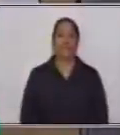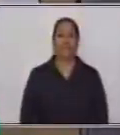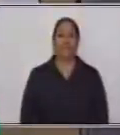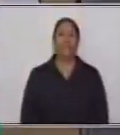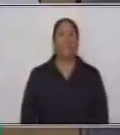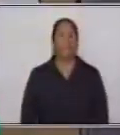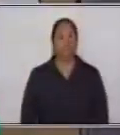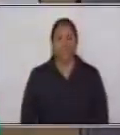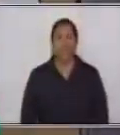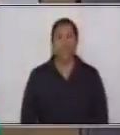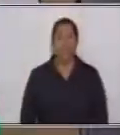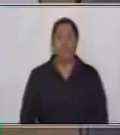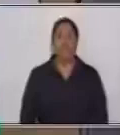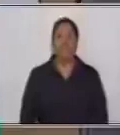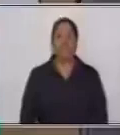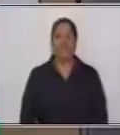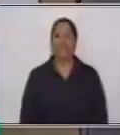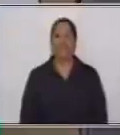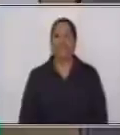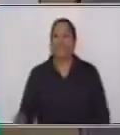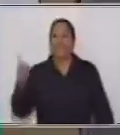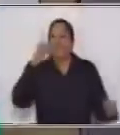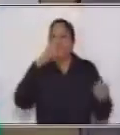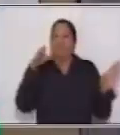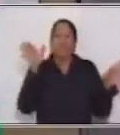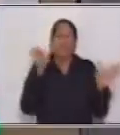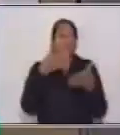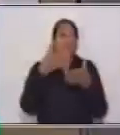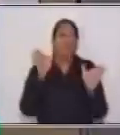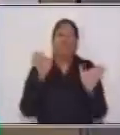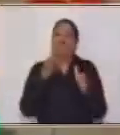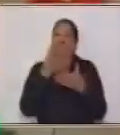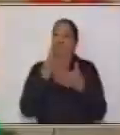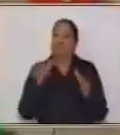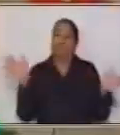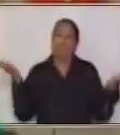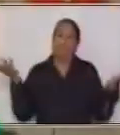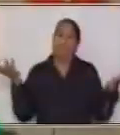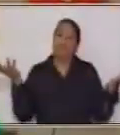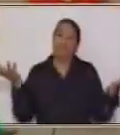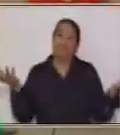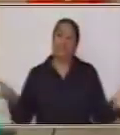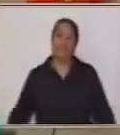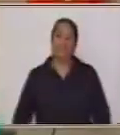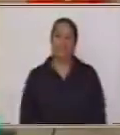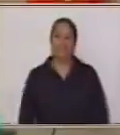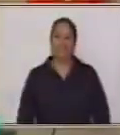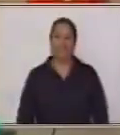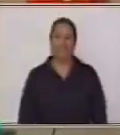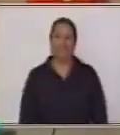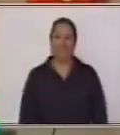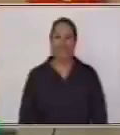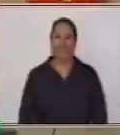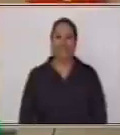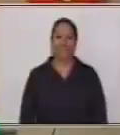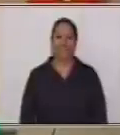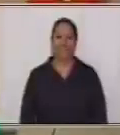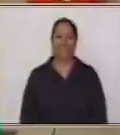Muy bien. No hay ninguno. Excelente. Ahora,